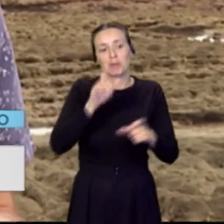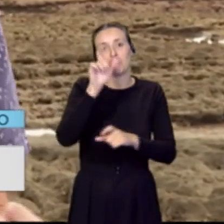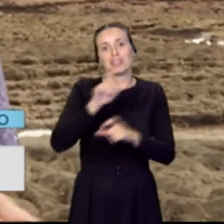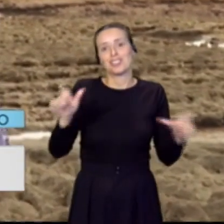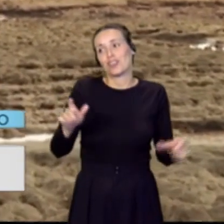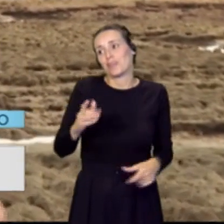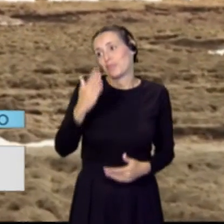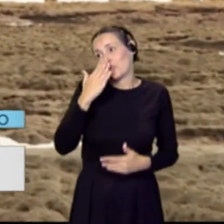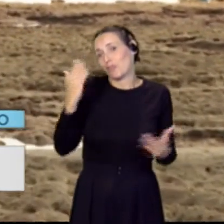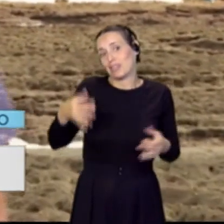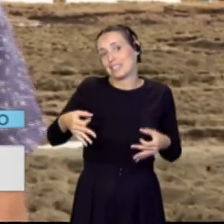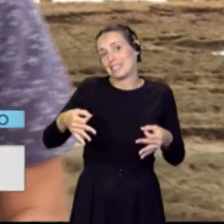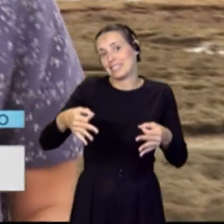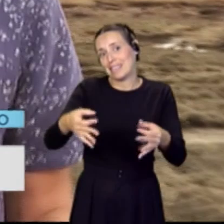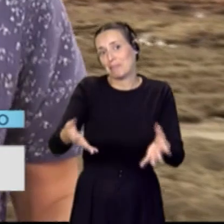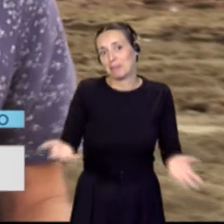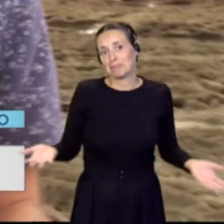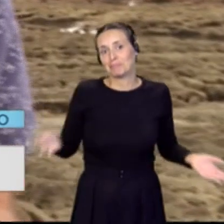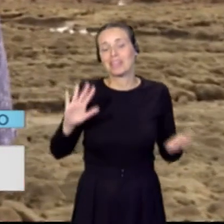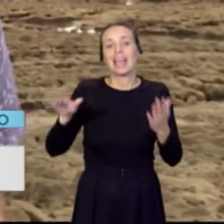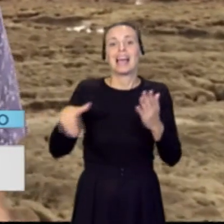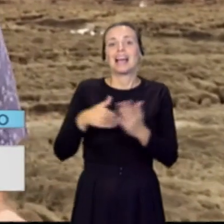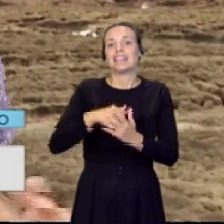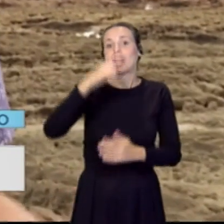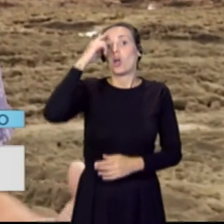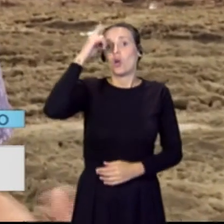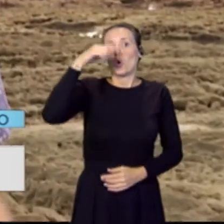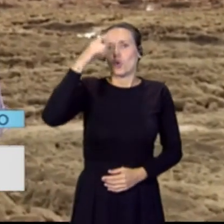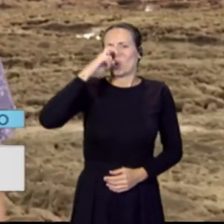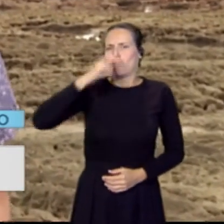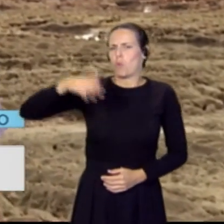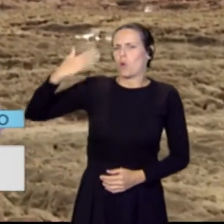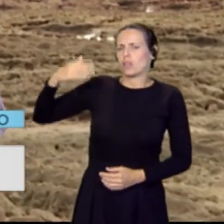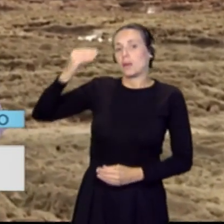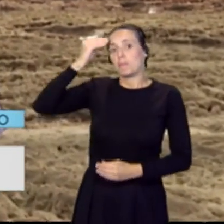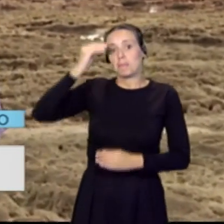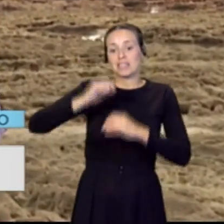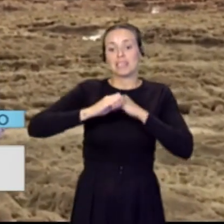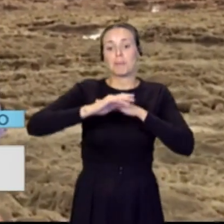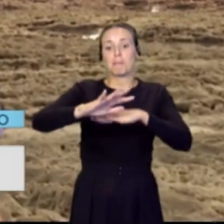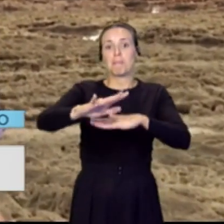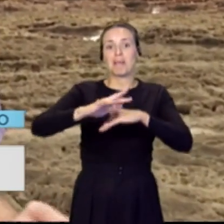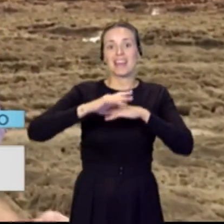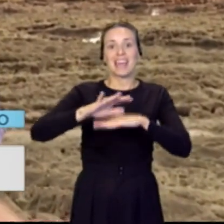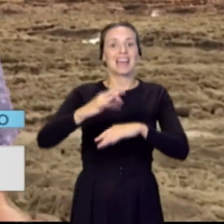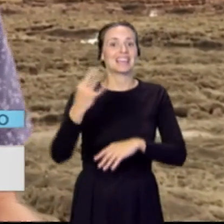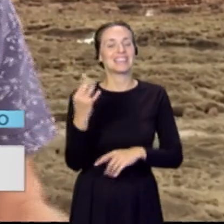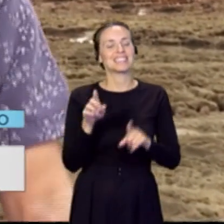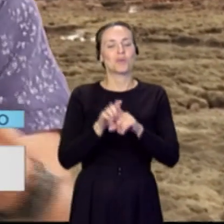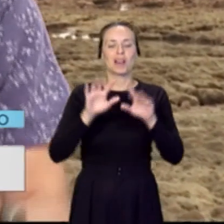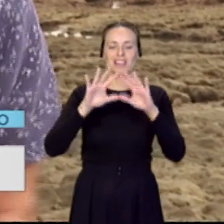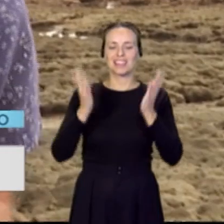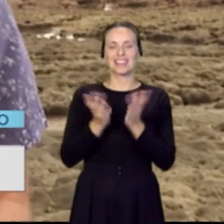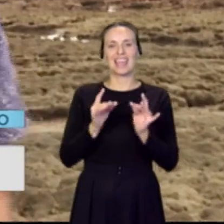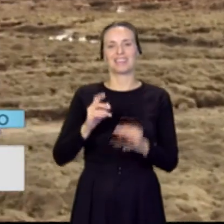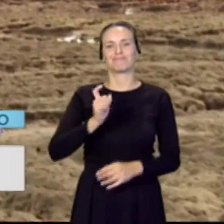De hecho, se consideran, muchas culturas ancestrales consideran que las mareas son los latidos de la Tierra. Algo tan hermoso y